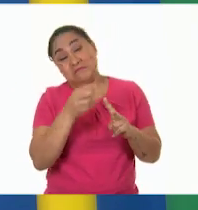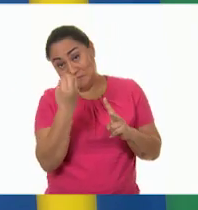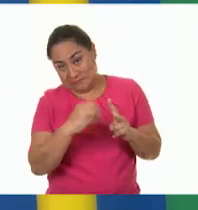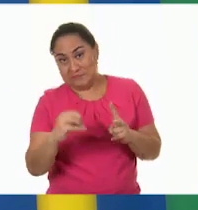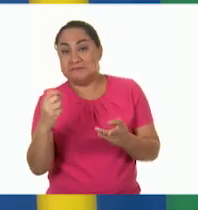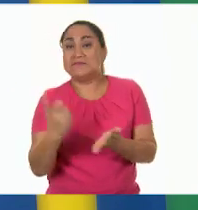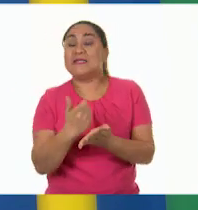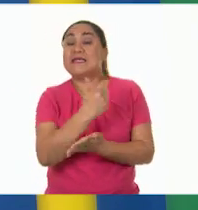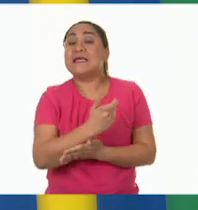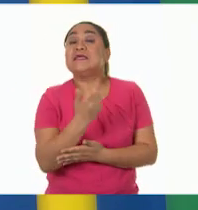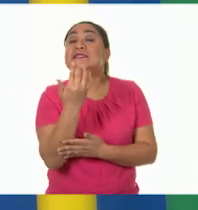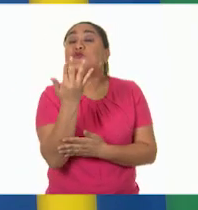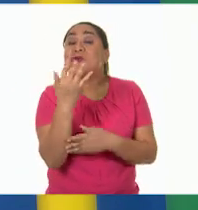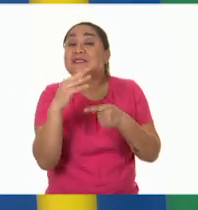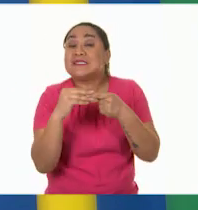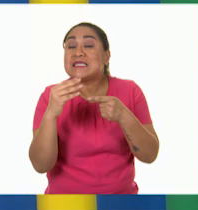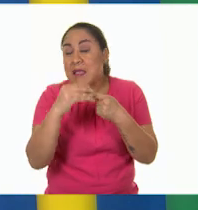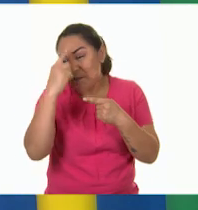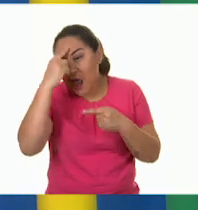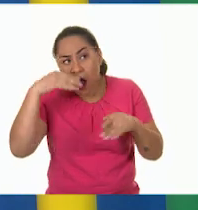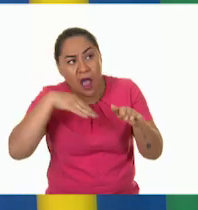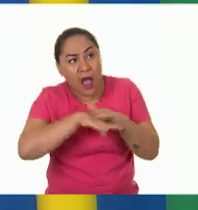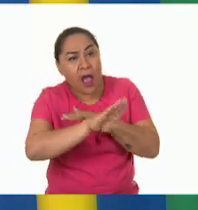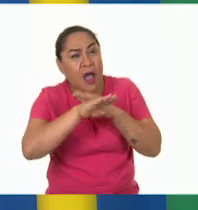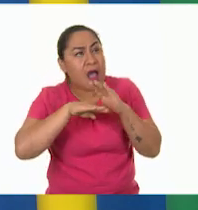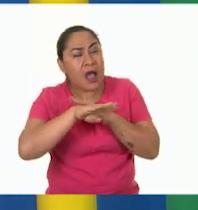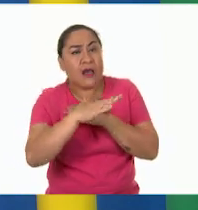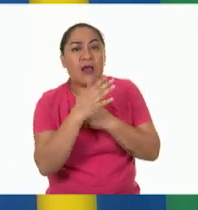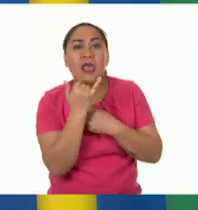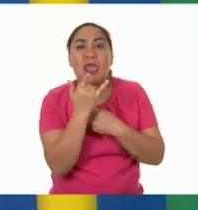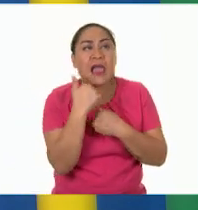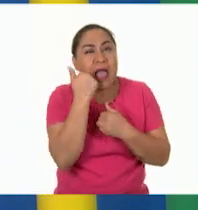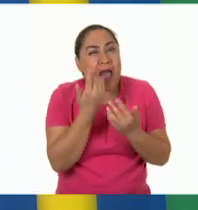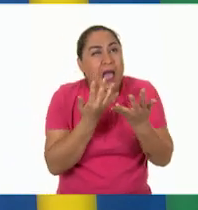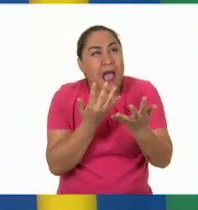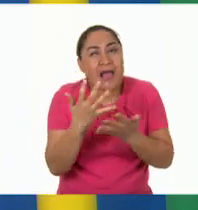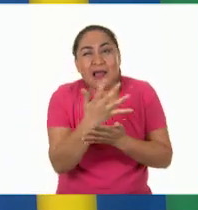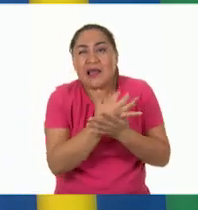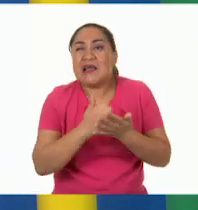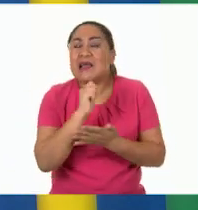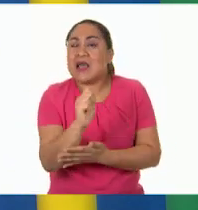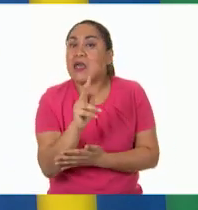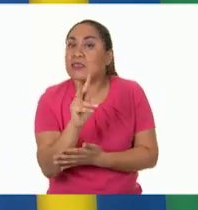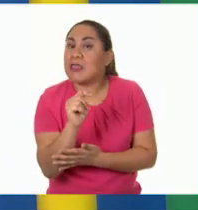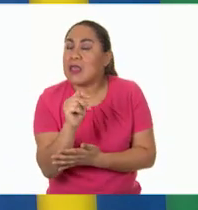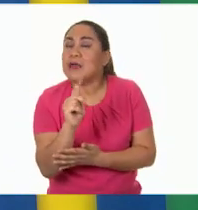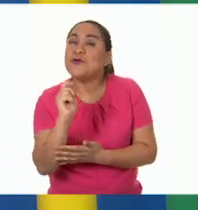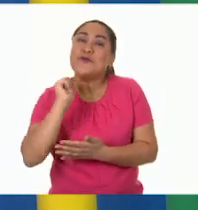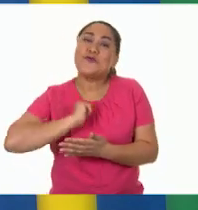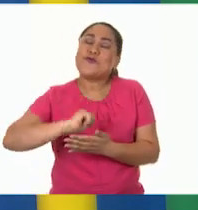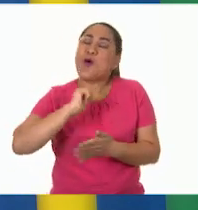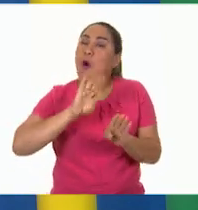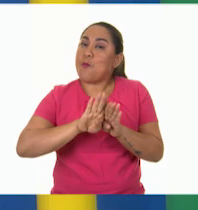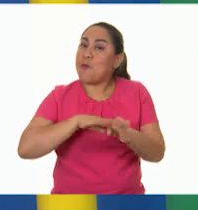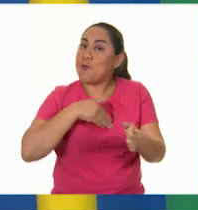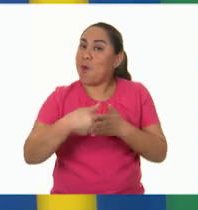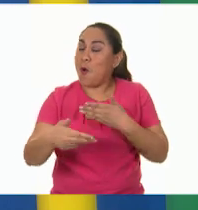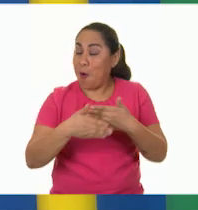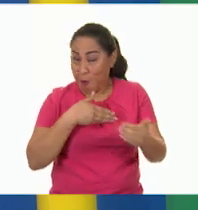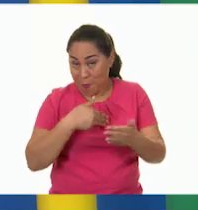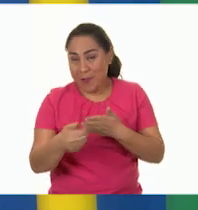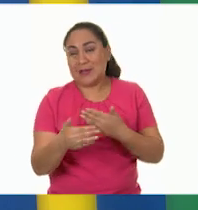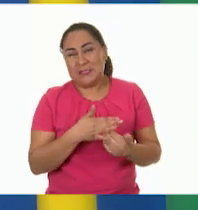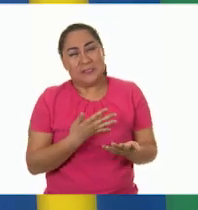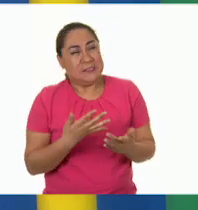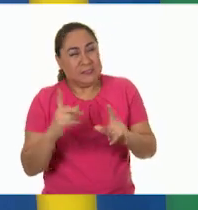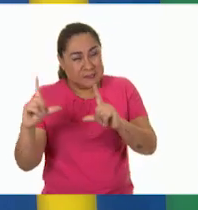centavos por dejar entrar a los curiosos, que se morían de ganas de ver el modernisísimo aparato. Y aunque